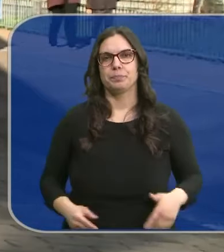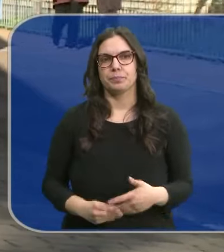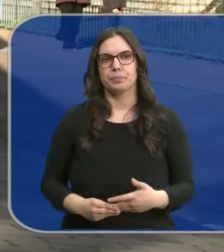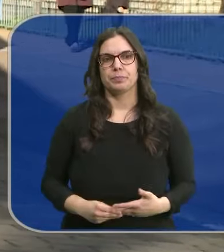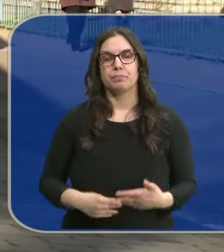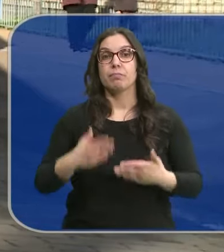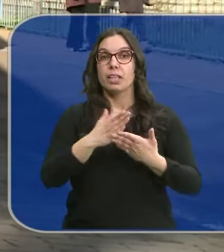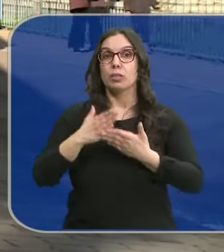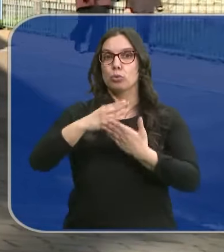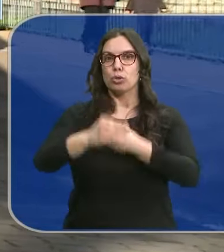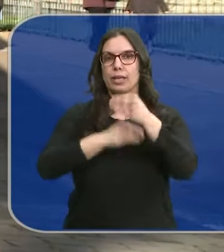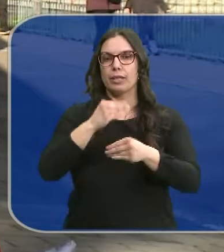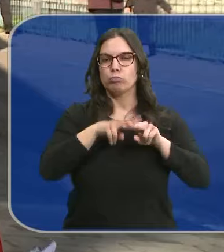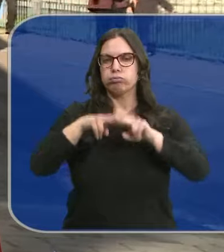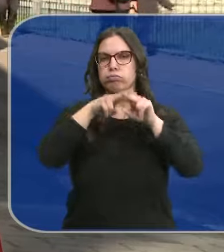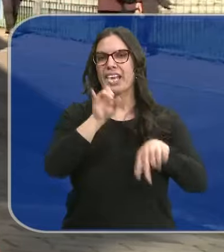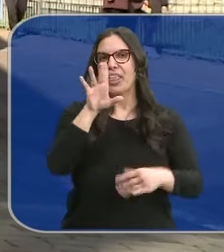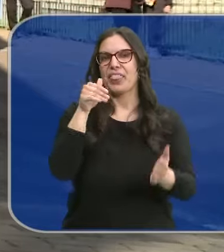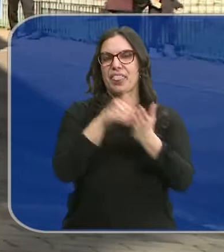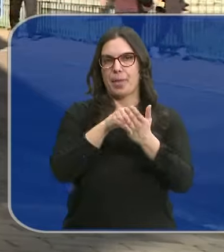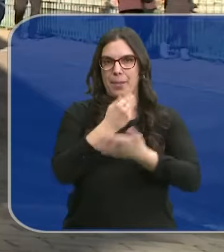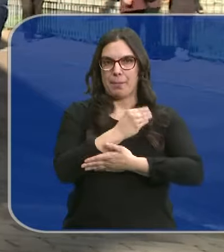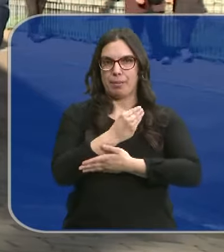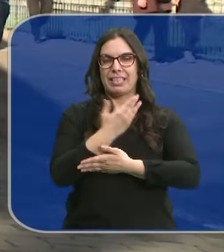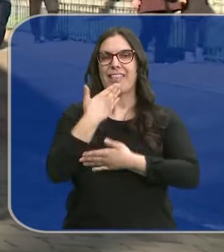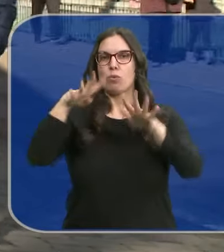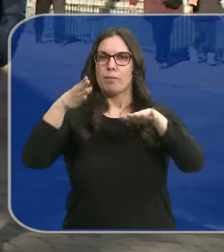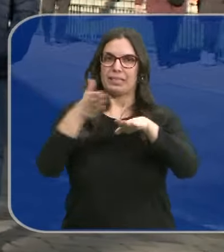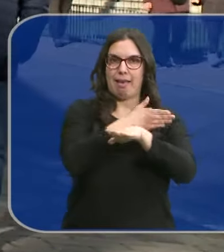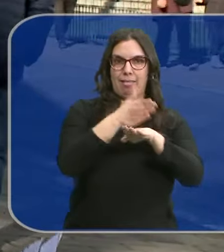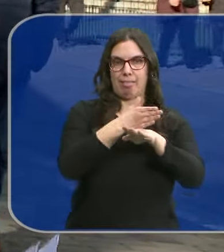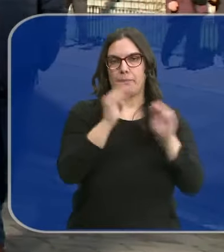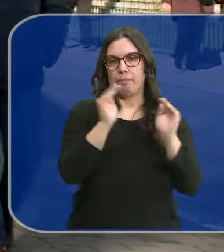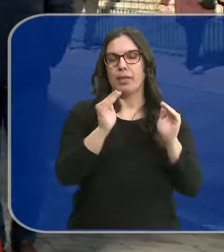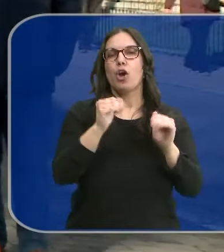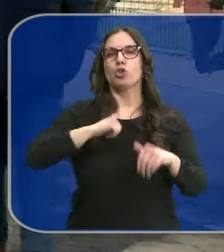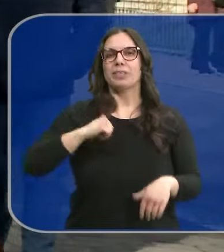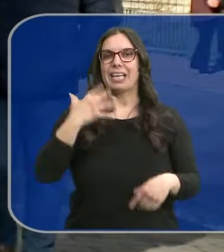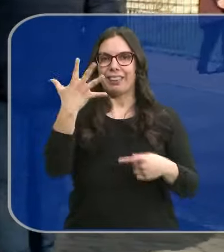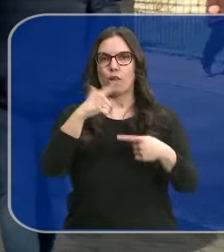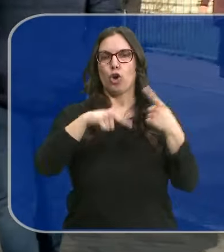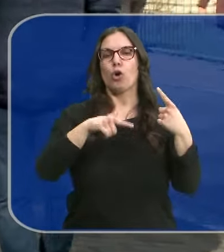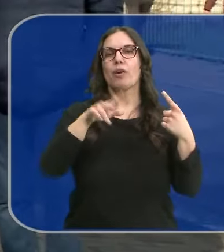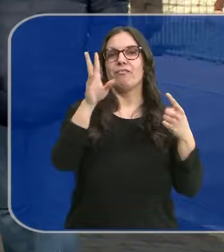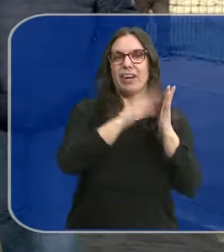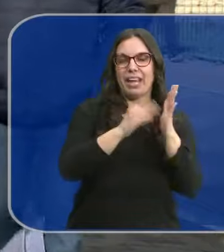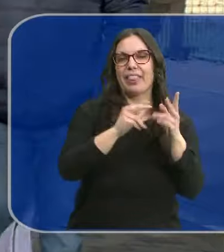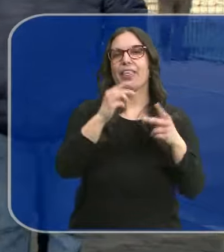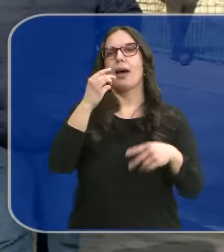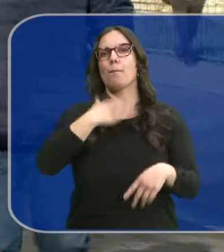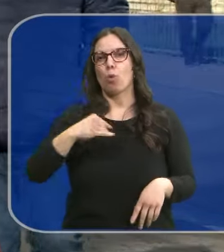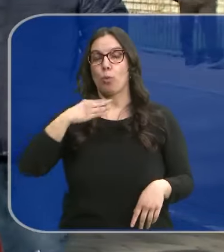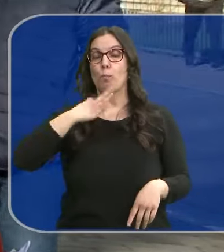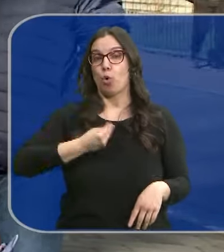El estudio se ha realizado con 15.000 bebés menores de nueve meses en cinco hospitales de Valencia, tres de Murcia y uno de